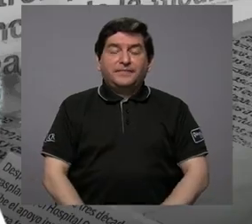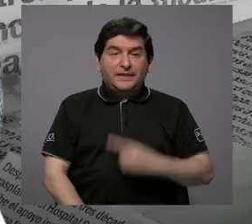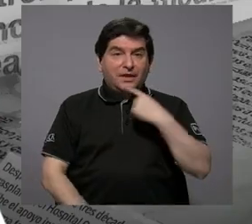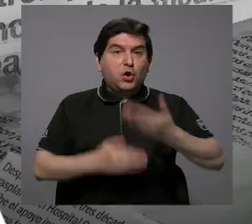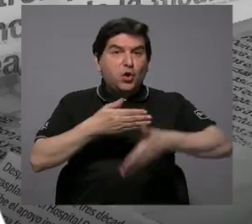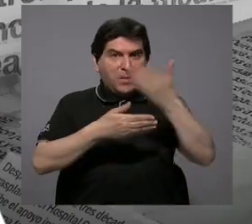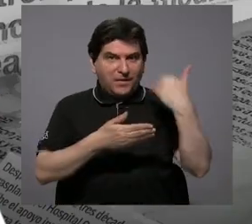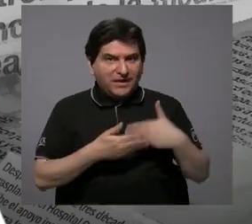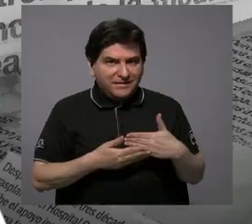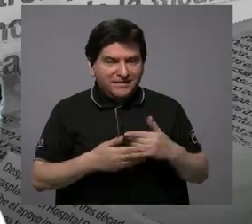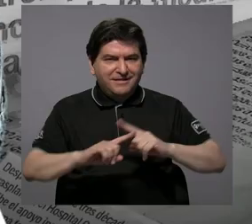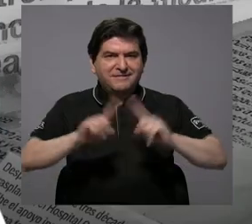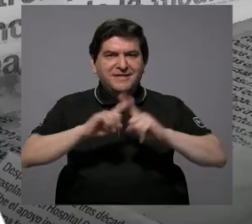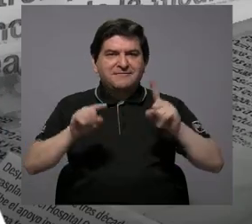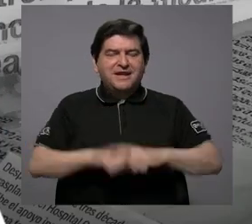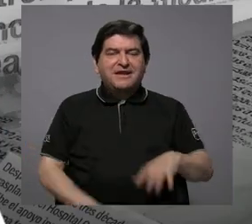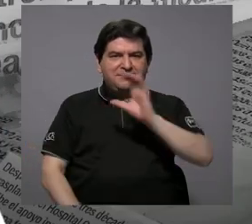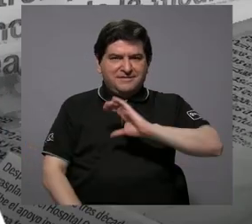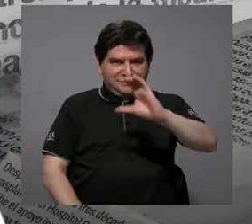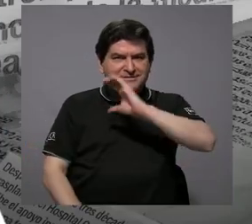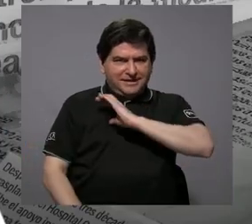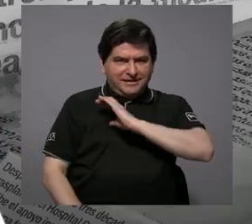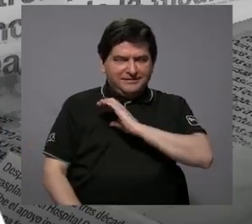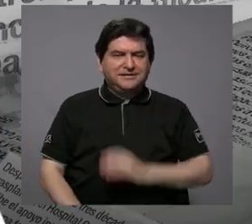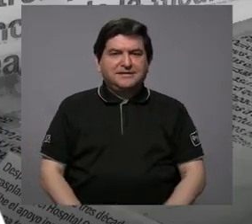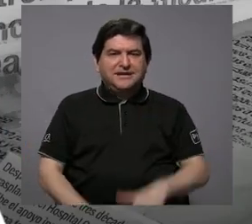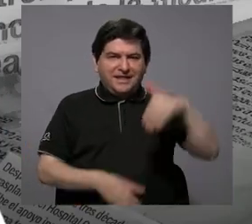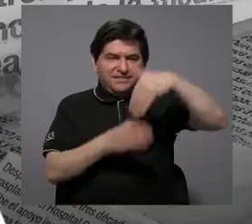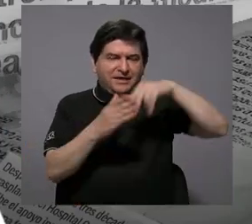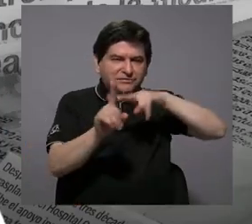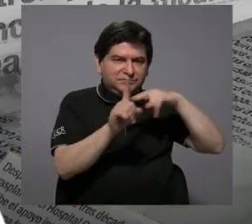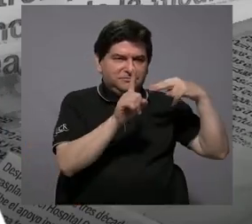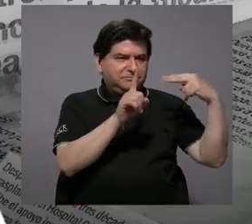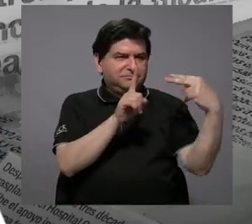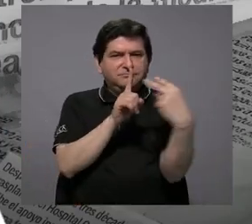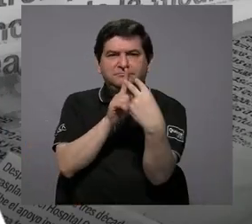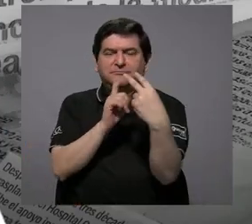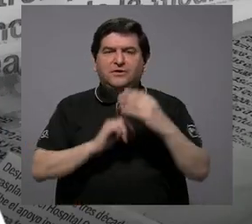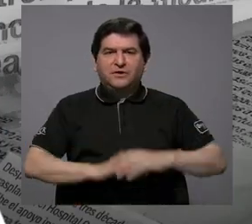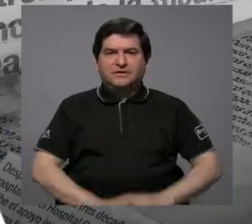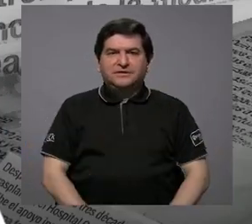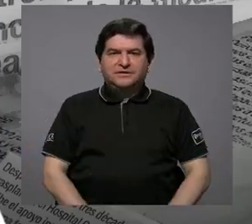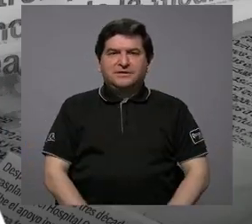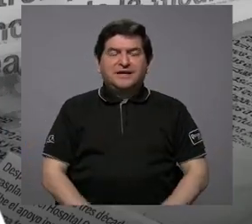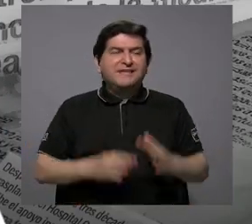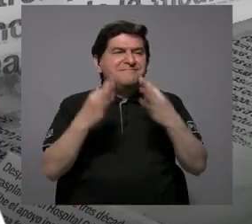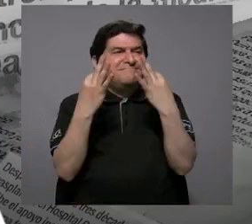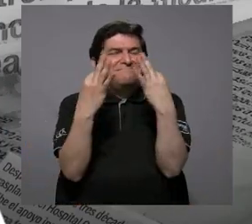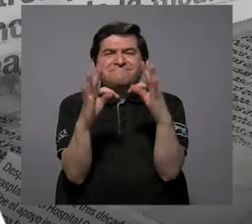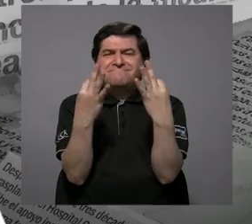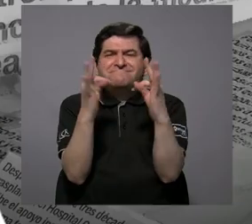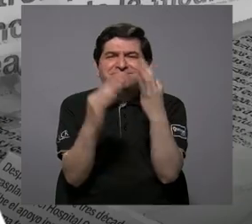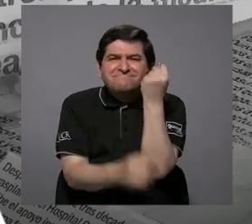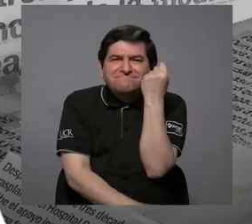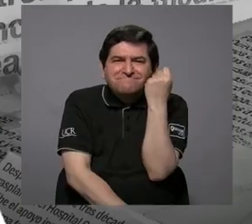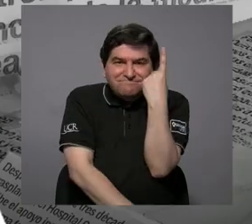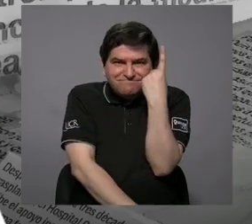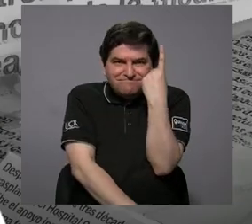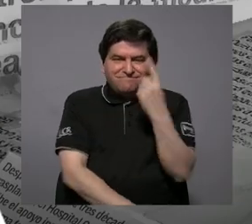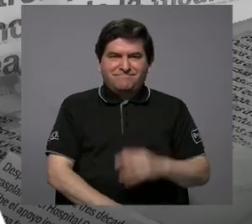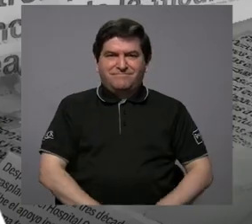como le decía, digamos, son varias aristas dentro de, digamos, del enfoque de tratar de entender